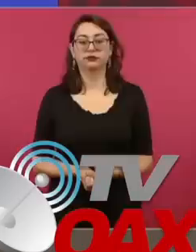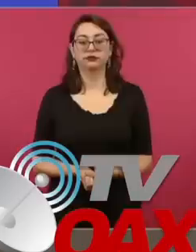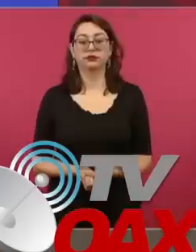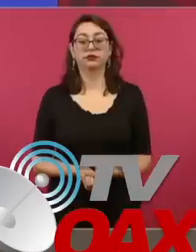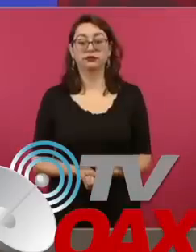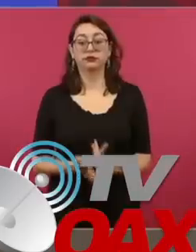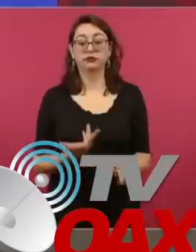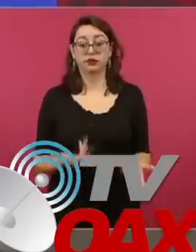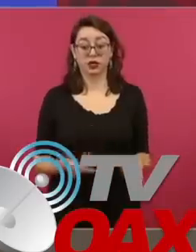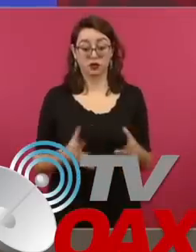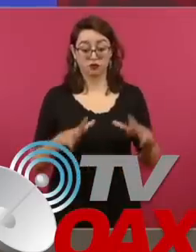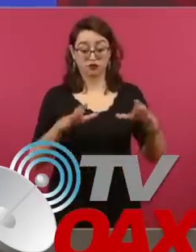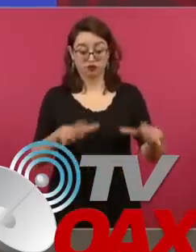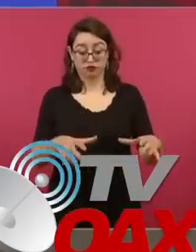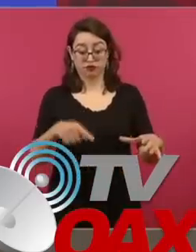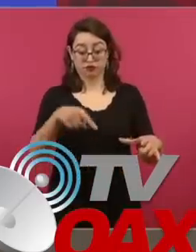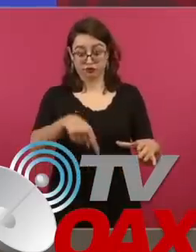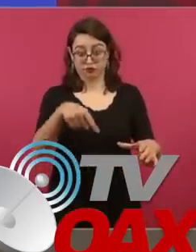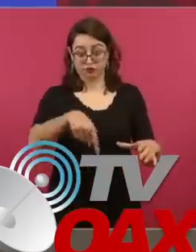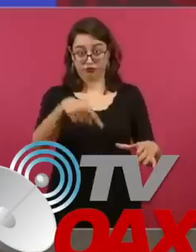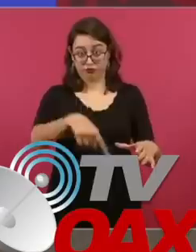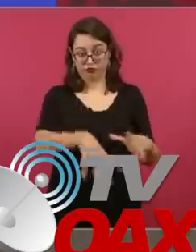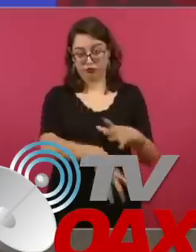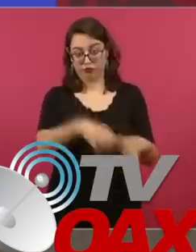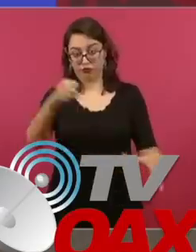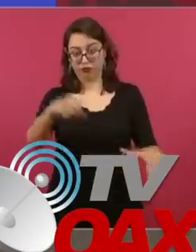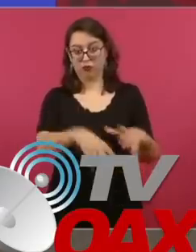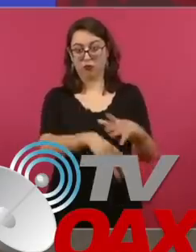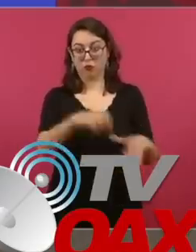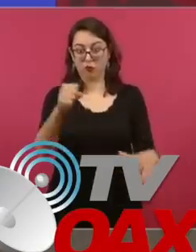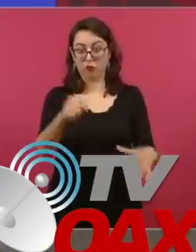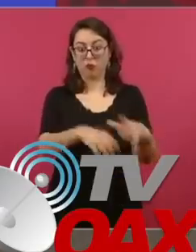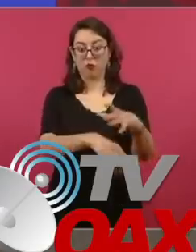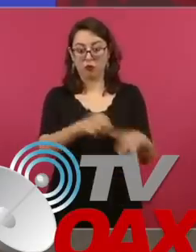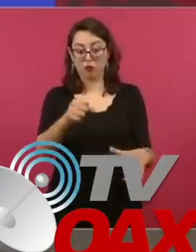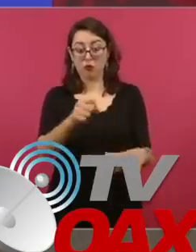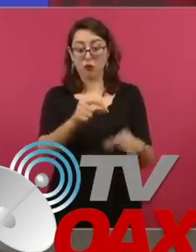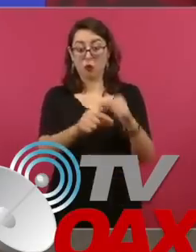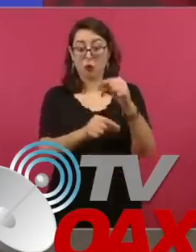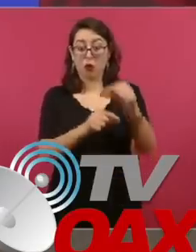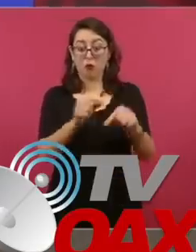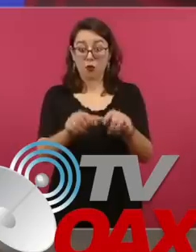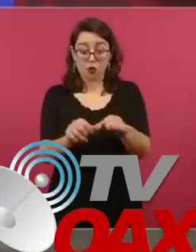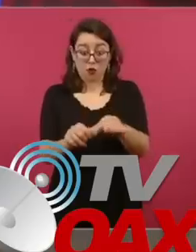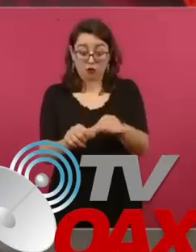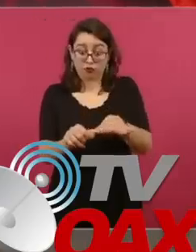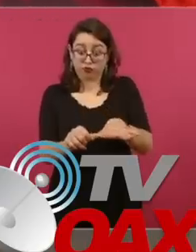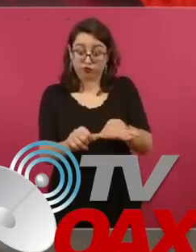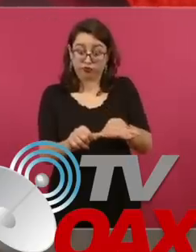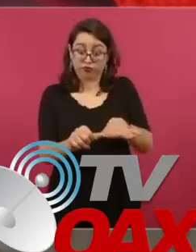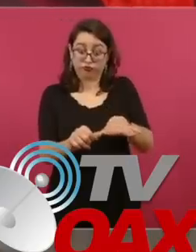Entonces, hay un juicio, esto está parado.